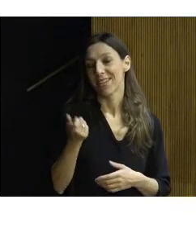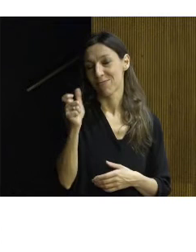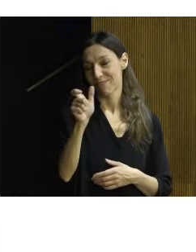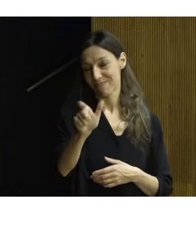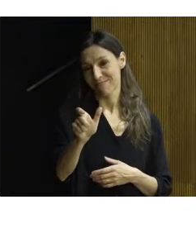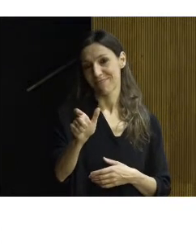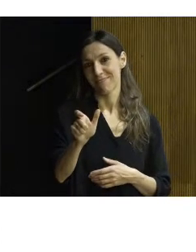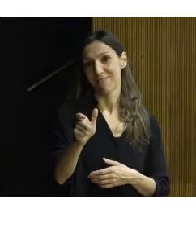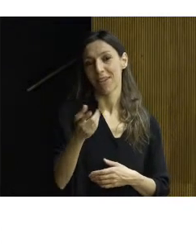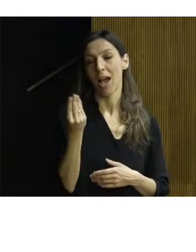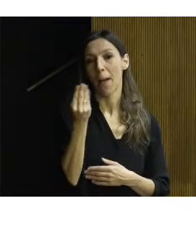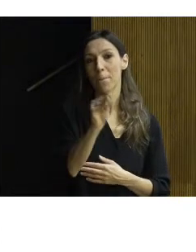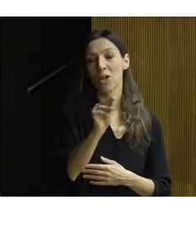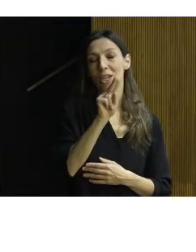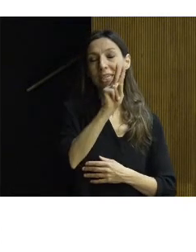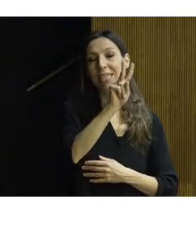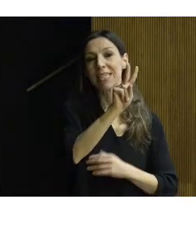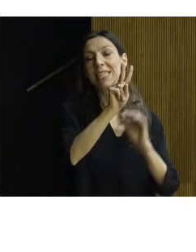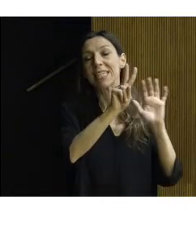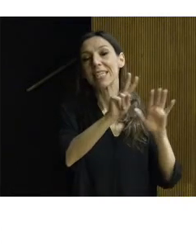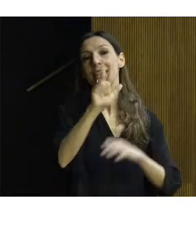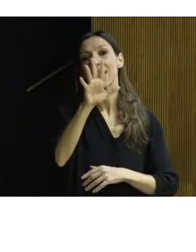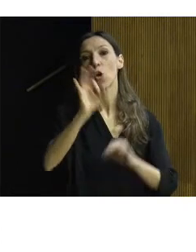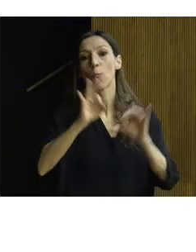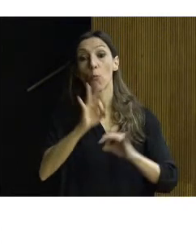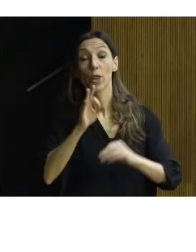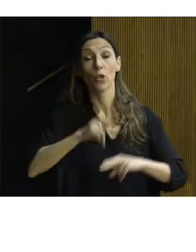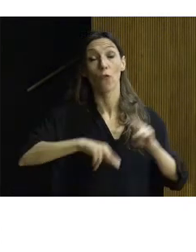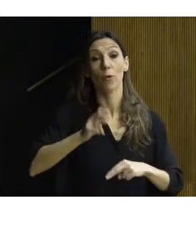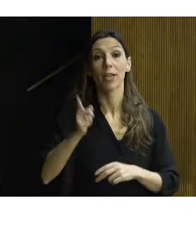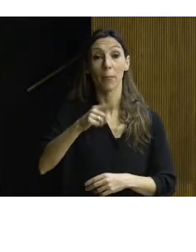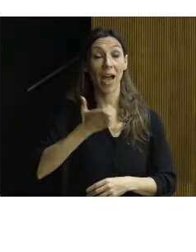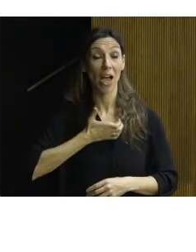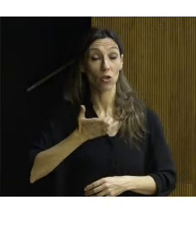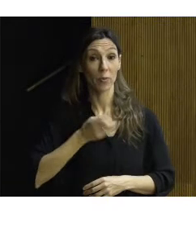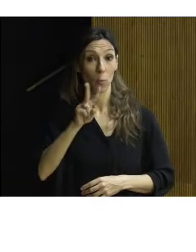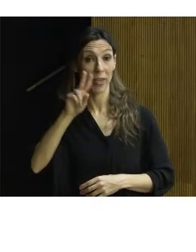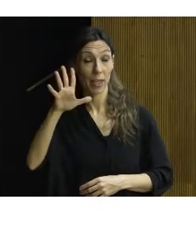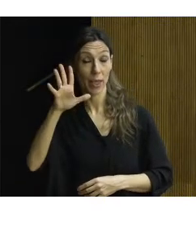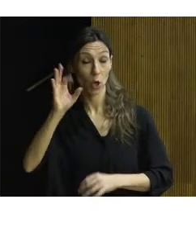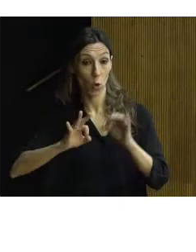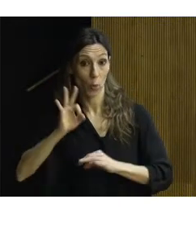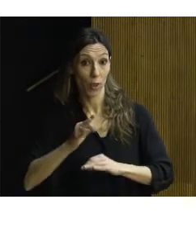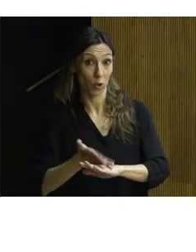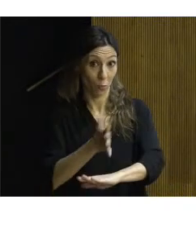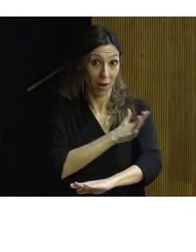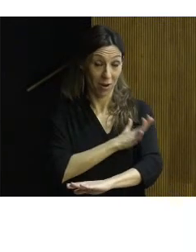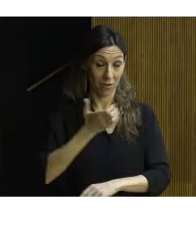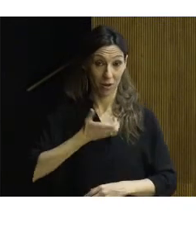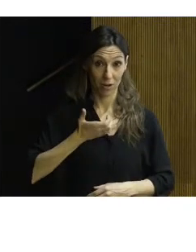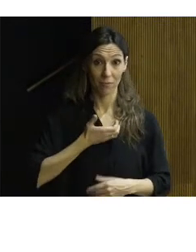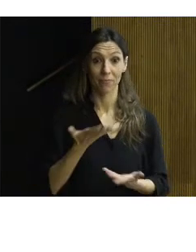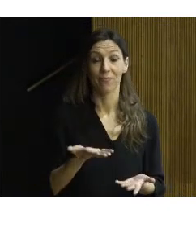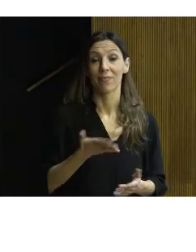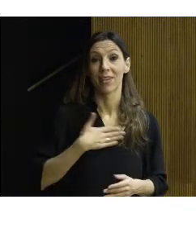aportando un 75% fomento, pero un 25% al Ayuntamiento de Palma de Mallorca, lo que indica que, como siempre, las modas